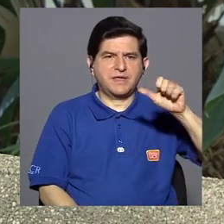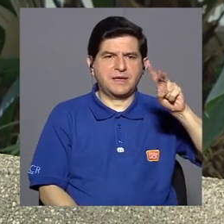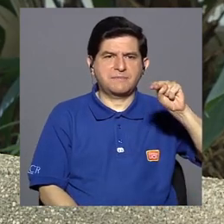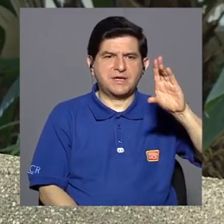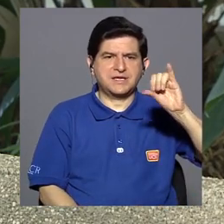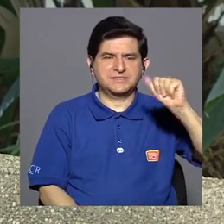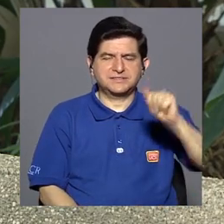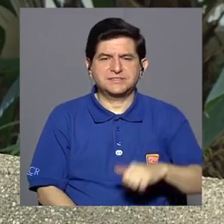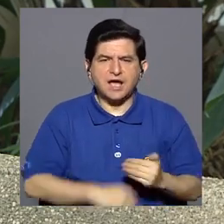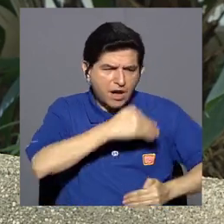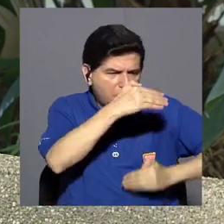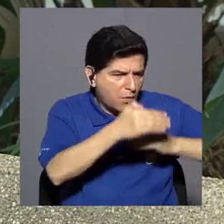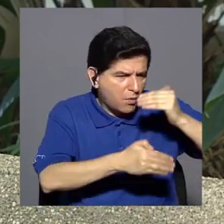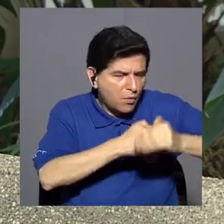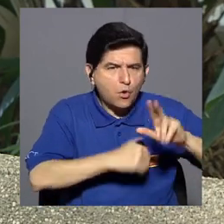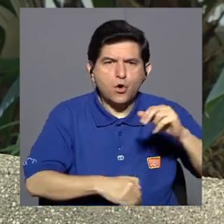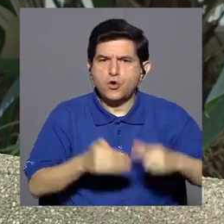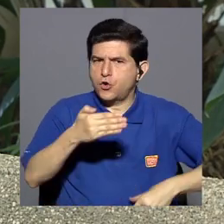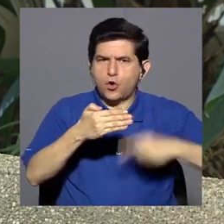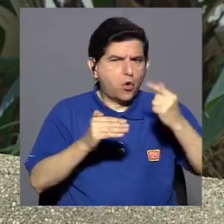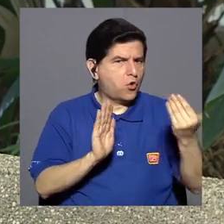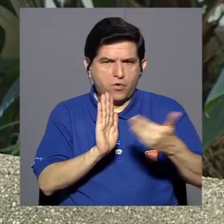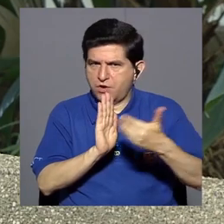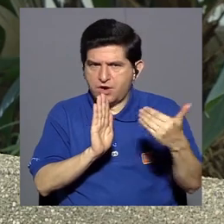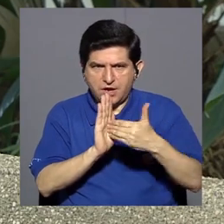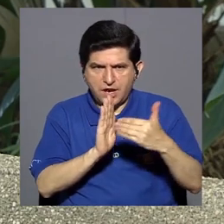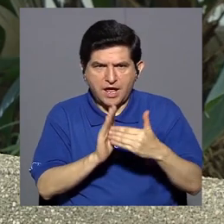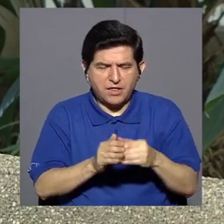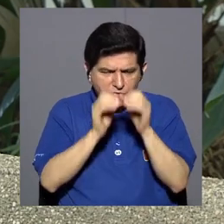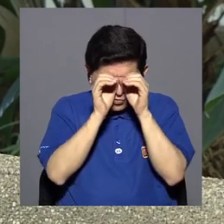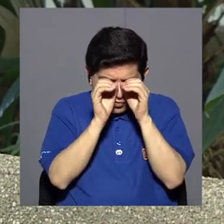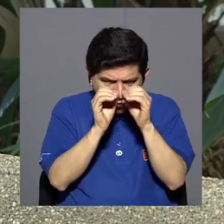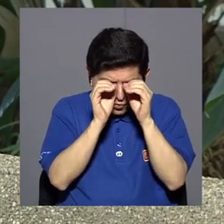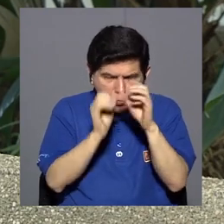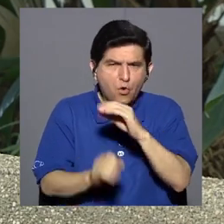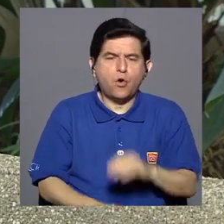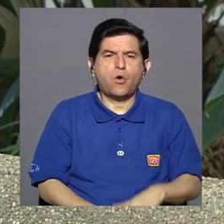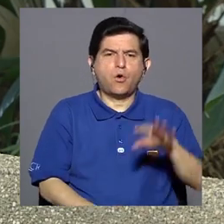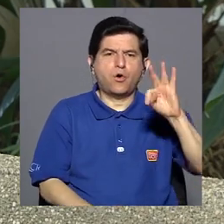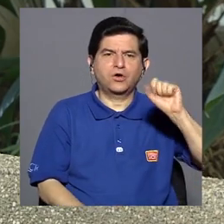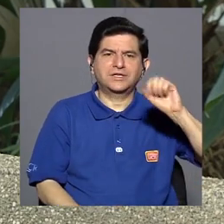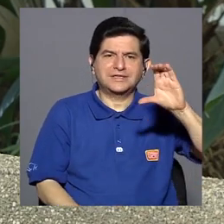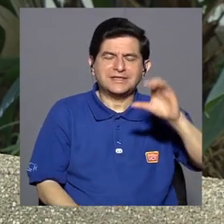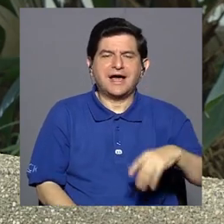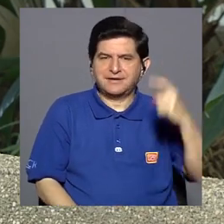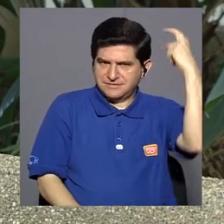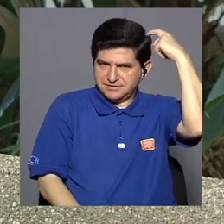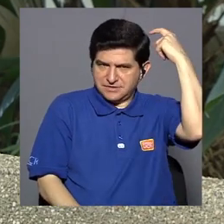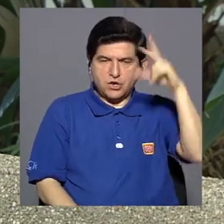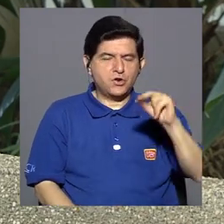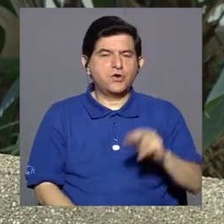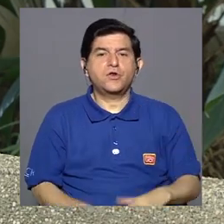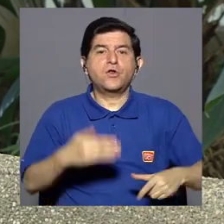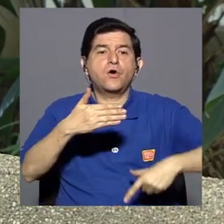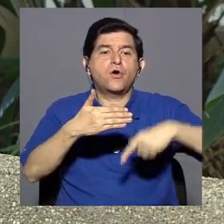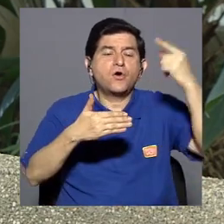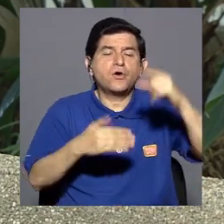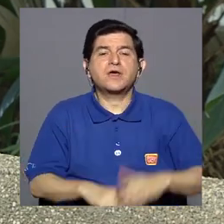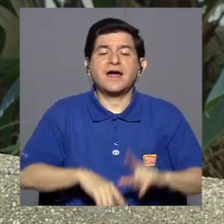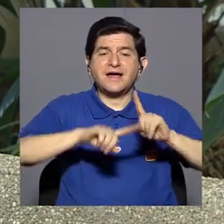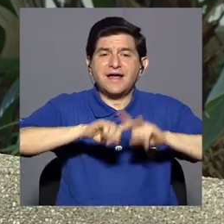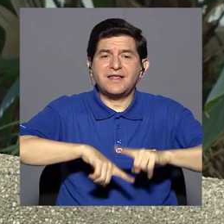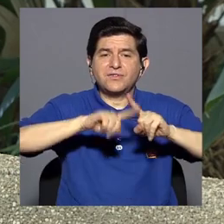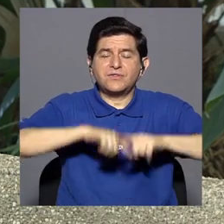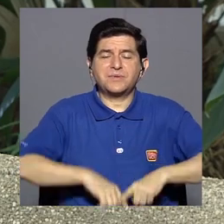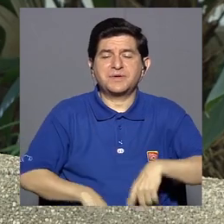su evolución, no necesariamente por el grado de deterioro microscópico o por un TAC del cerebro, sino por el grado